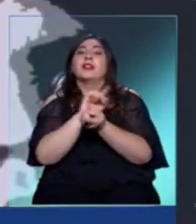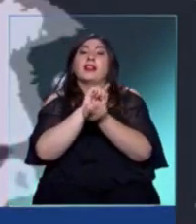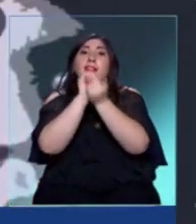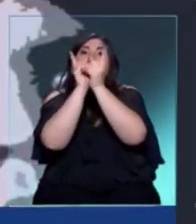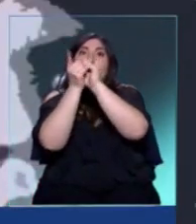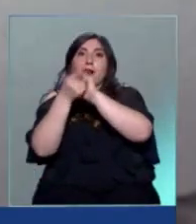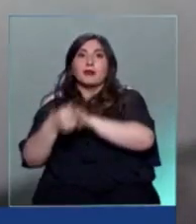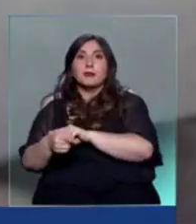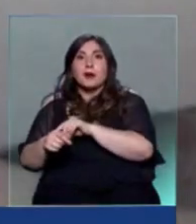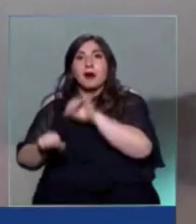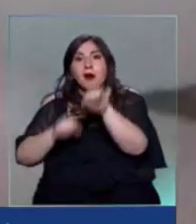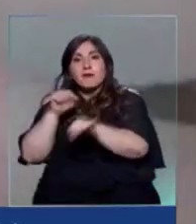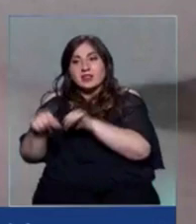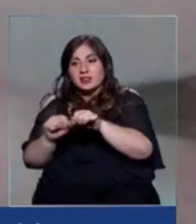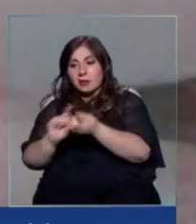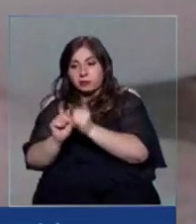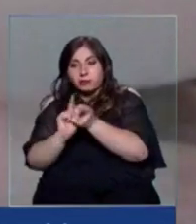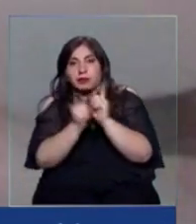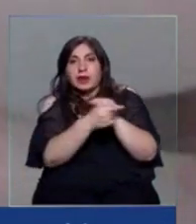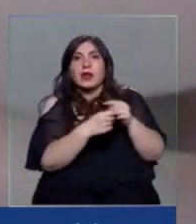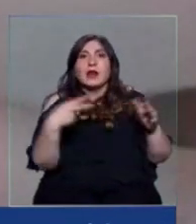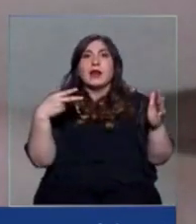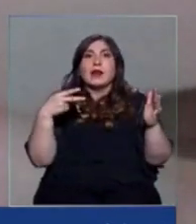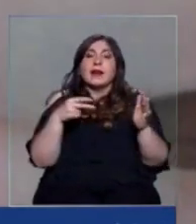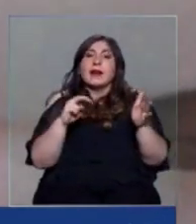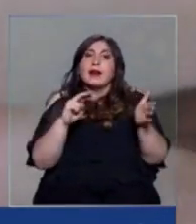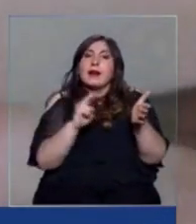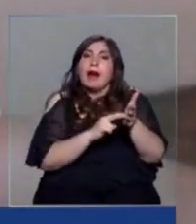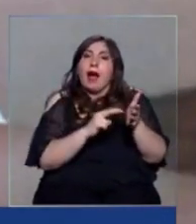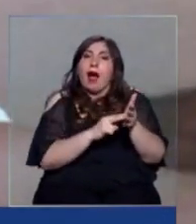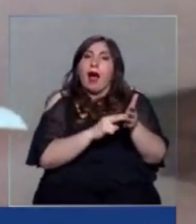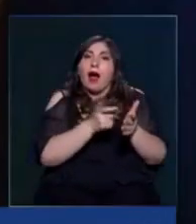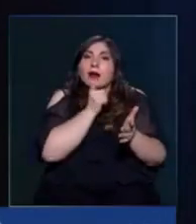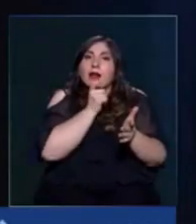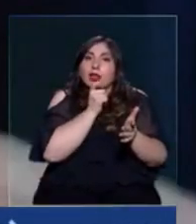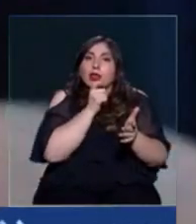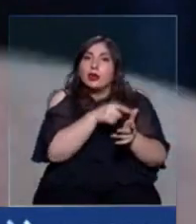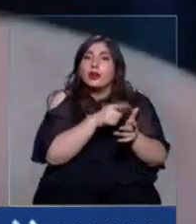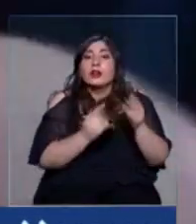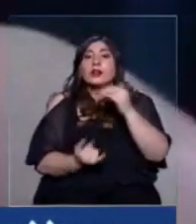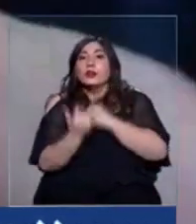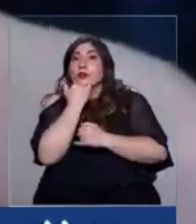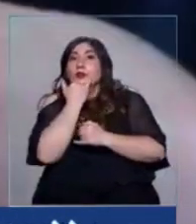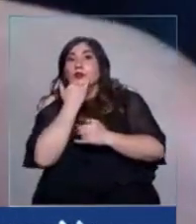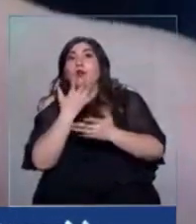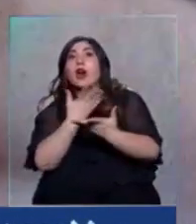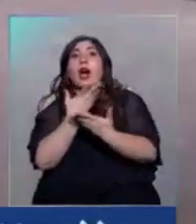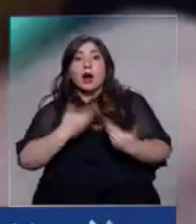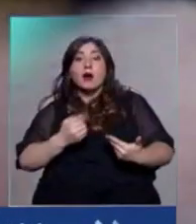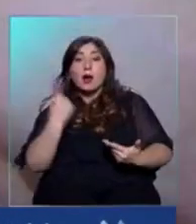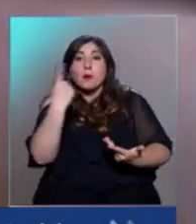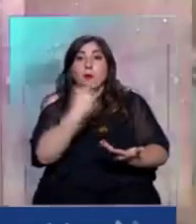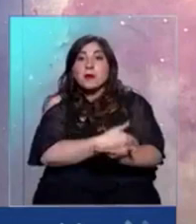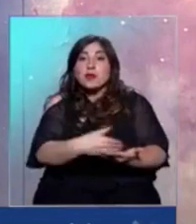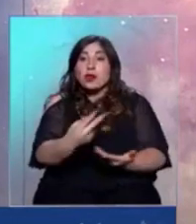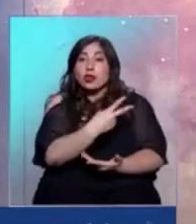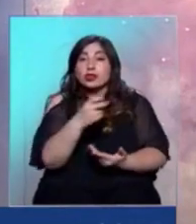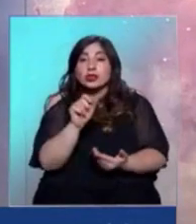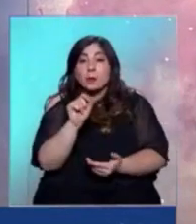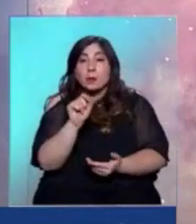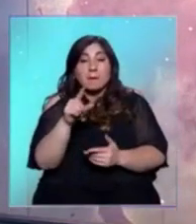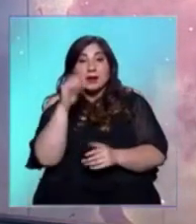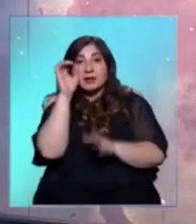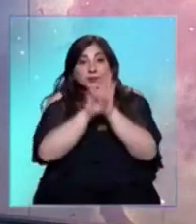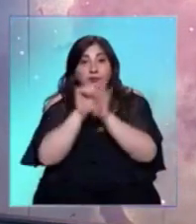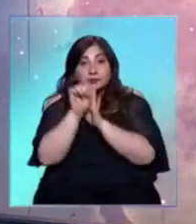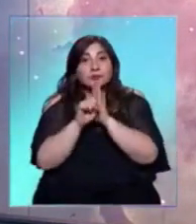en un cargador, material que subió a YouTube y que hoy tiene un millón doscientos mil reproducciones. En un principio fue